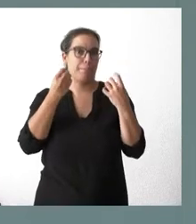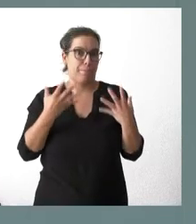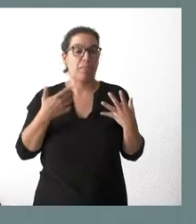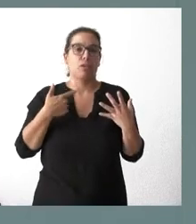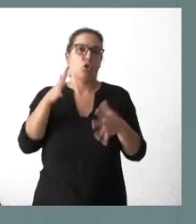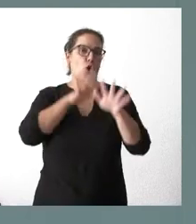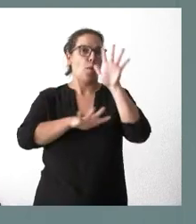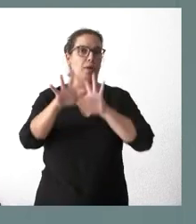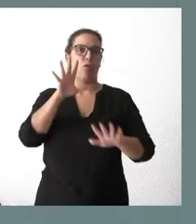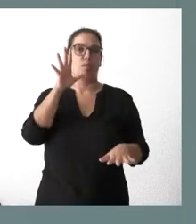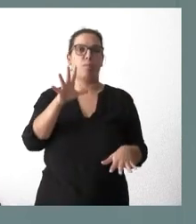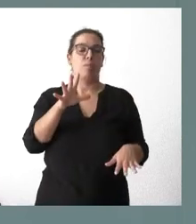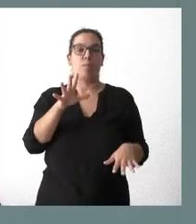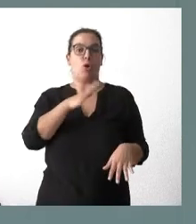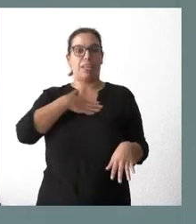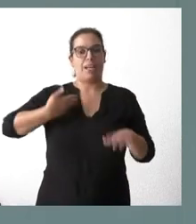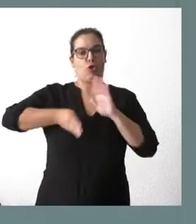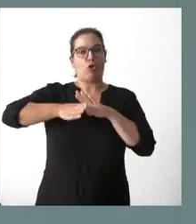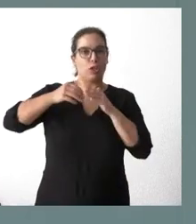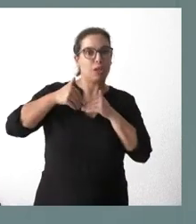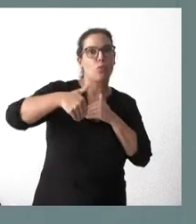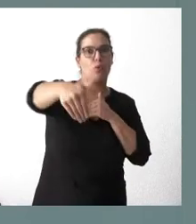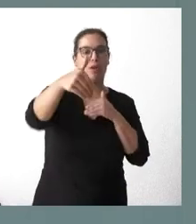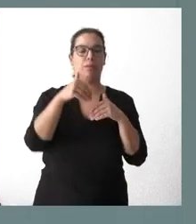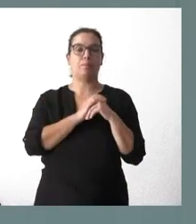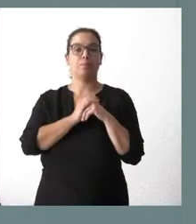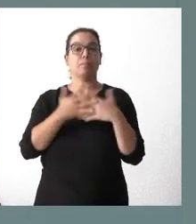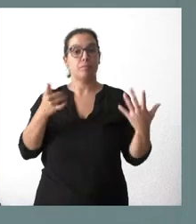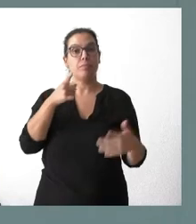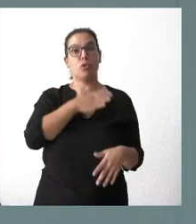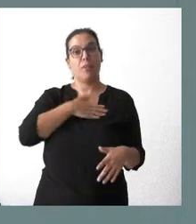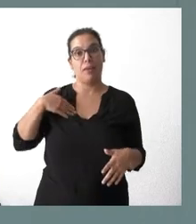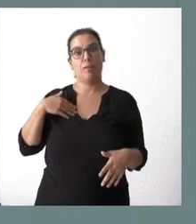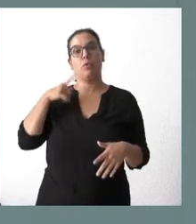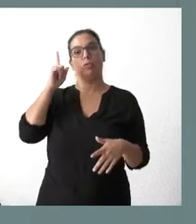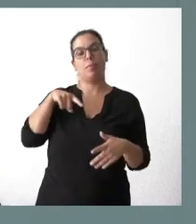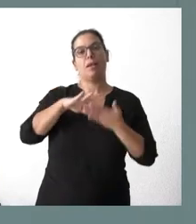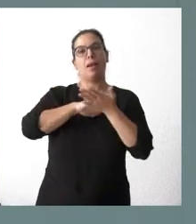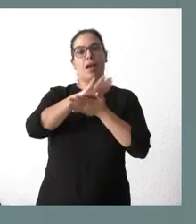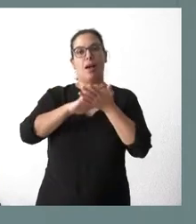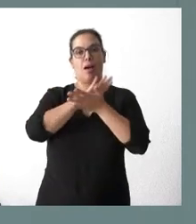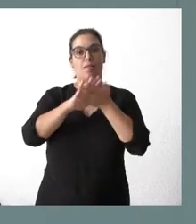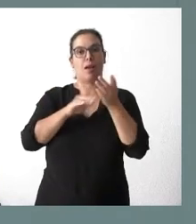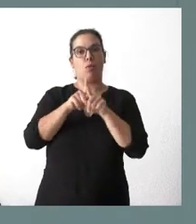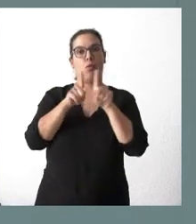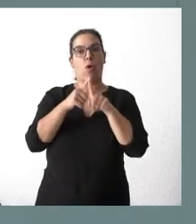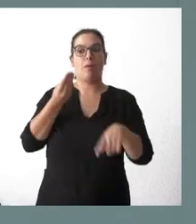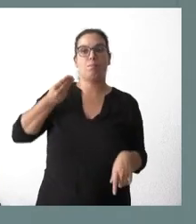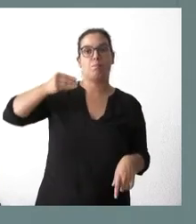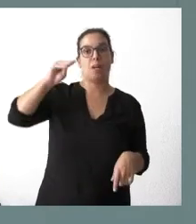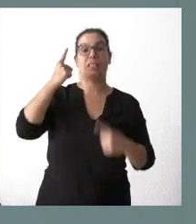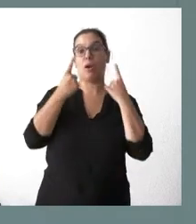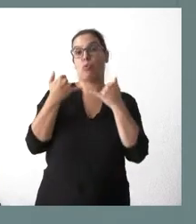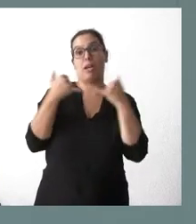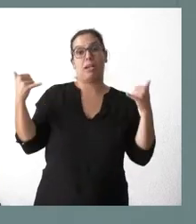complejidad porque tiene vocación de continuidad en el tiempo y es lo que queremos abordar en un contexto donde un añadido es que hay algunas líneas